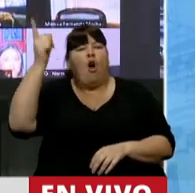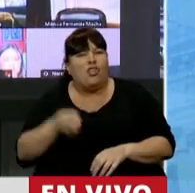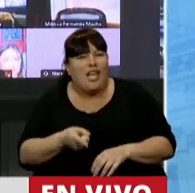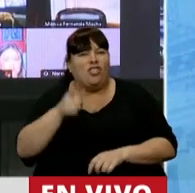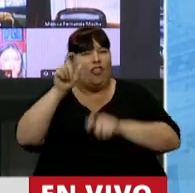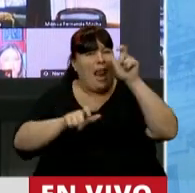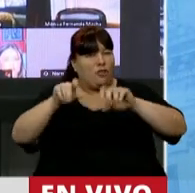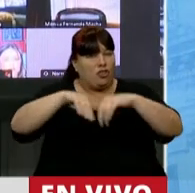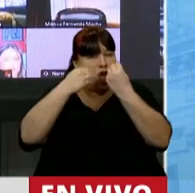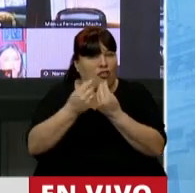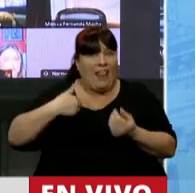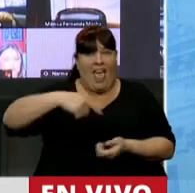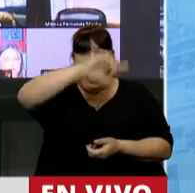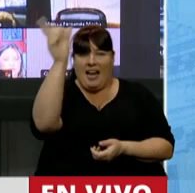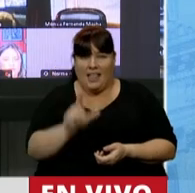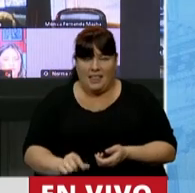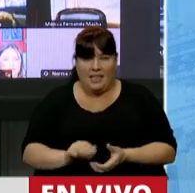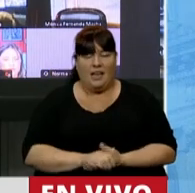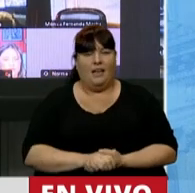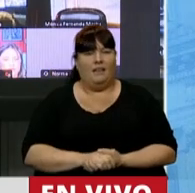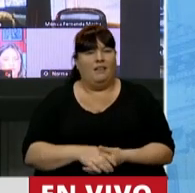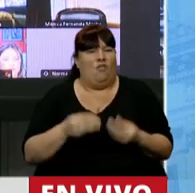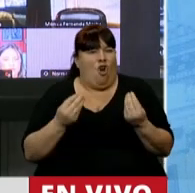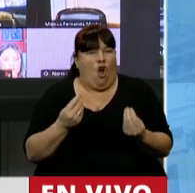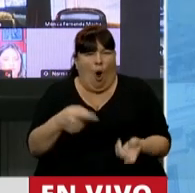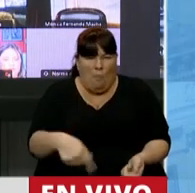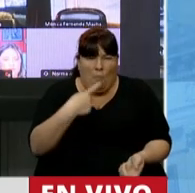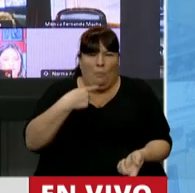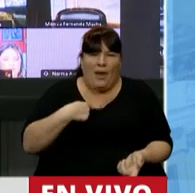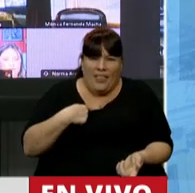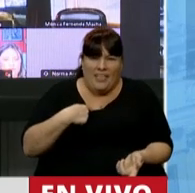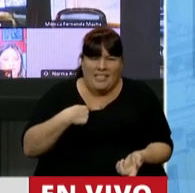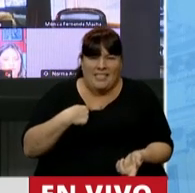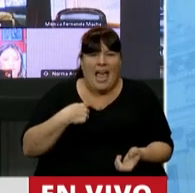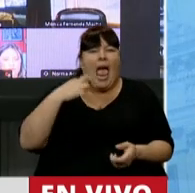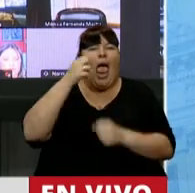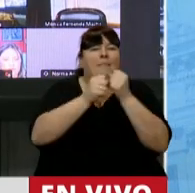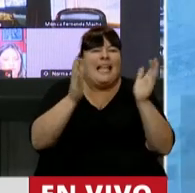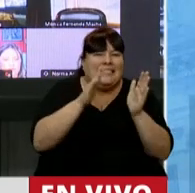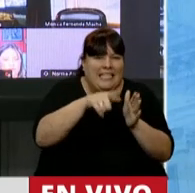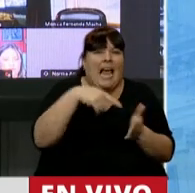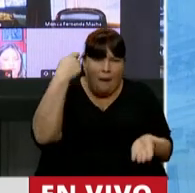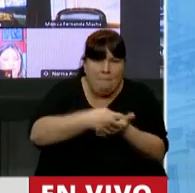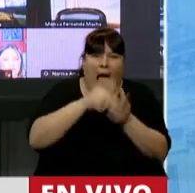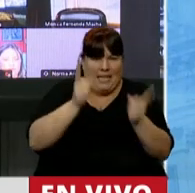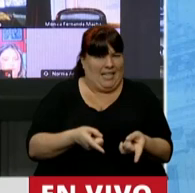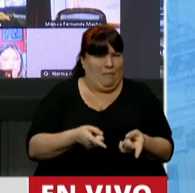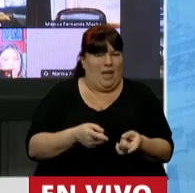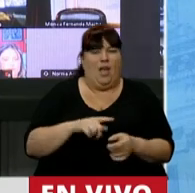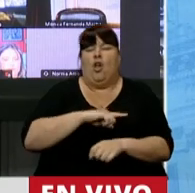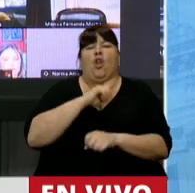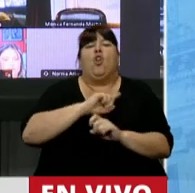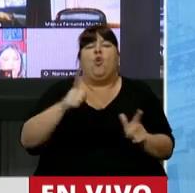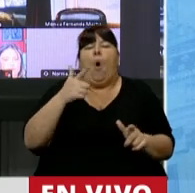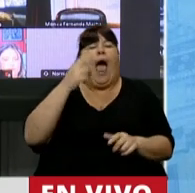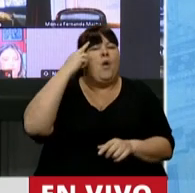de la población total de la Argentina. ¿Cómo me pueden venir a decir que las PYME están alcanzadas, que no hay